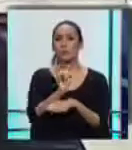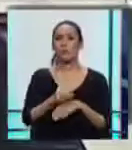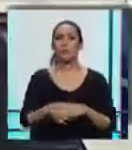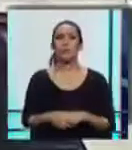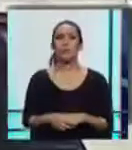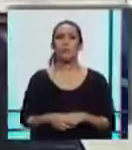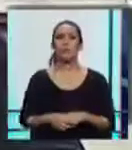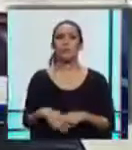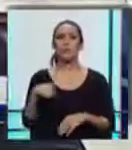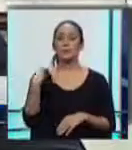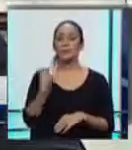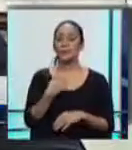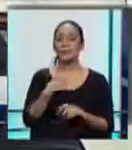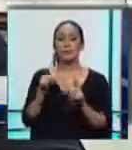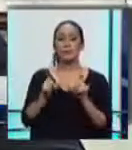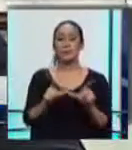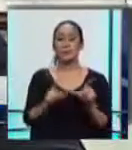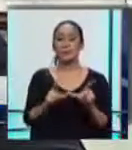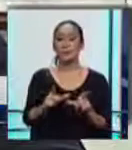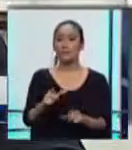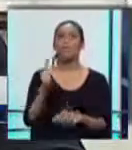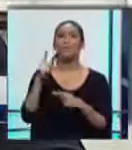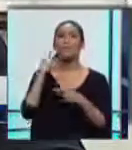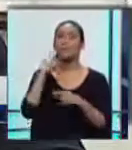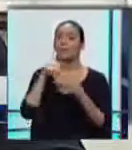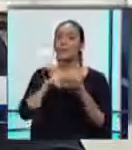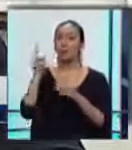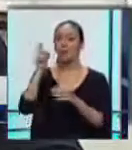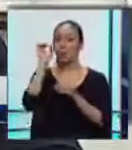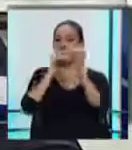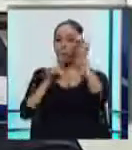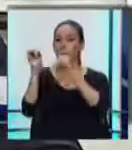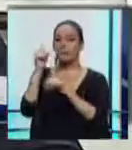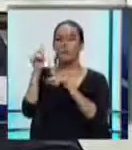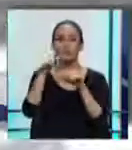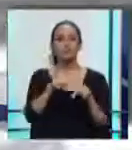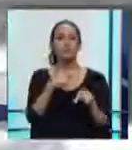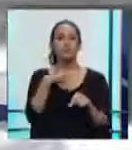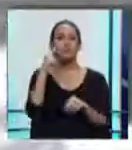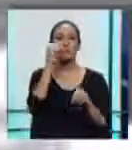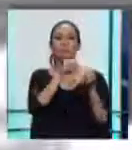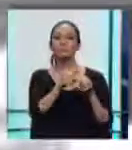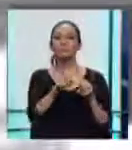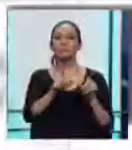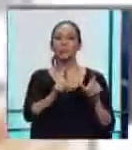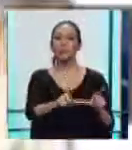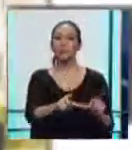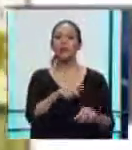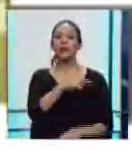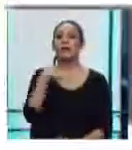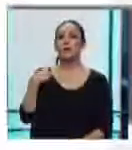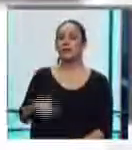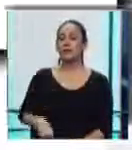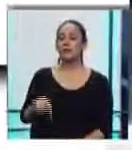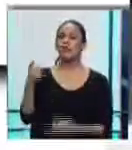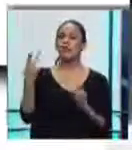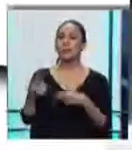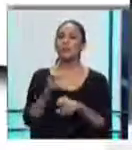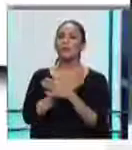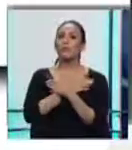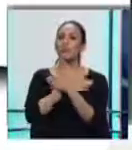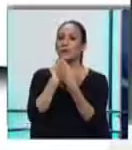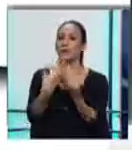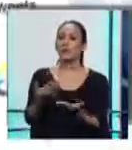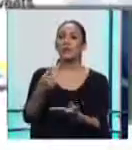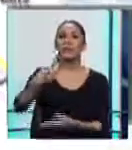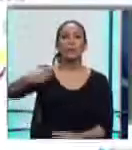Electoral tiene una certificación emitida por la Organización de Estados Americanos. El jefe de Estado chino, Xi Jinping, congratuló la elección de